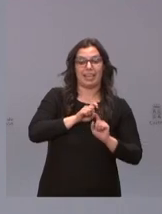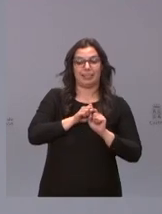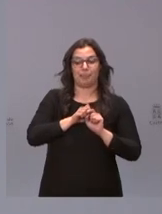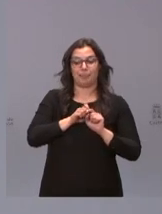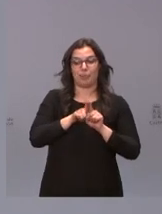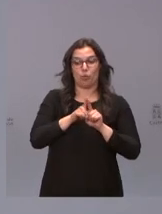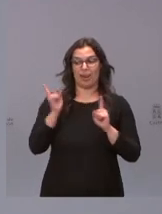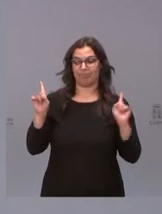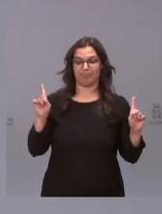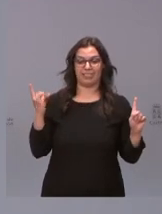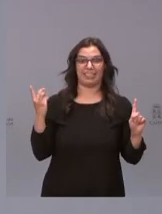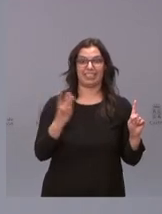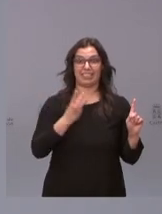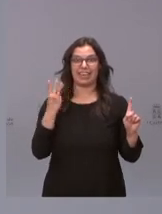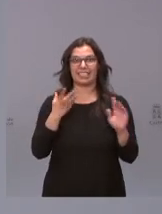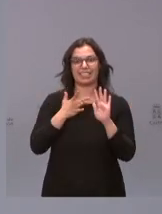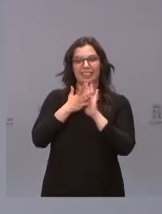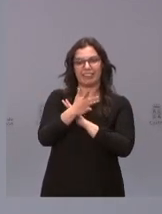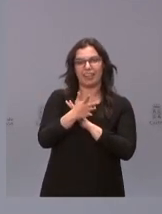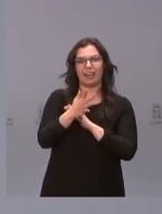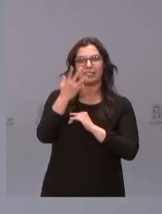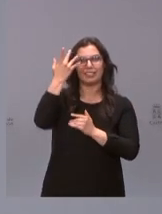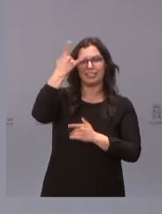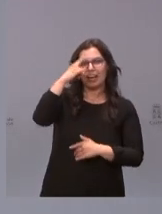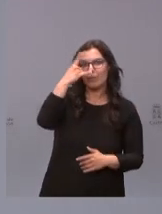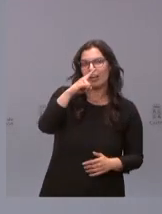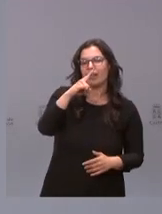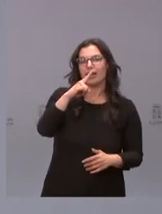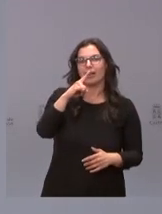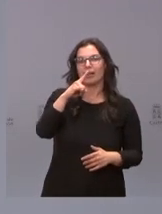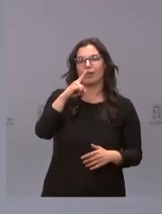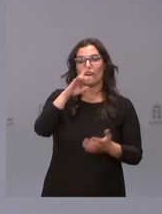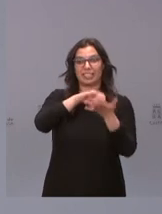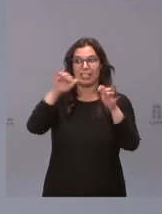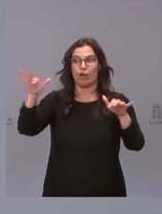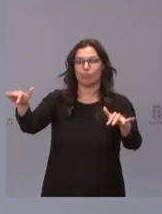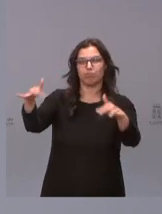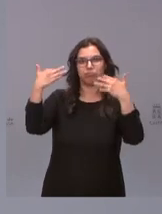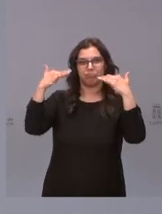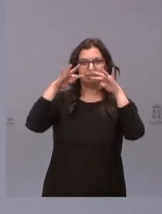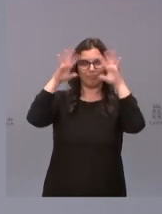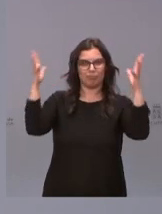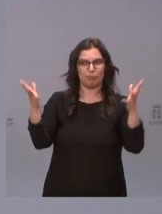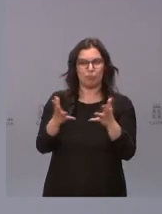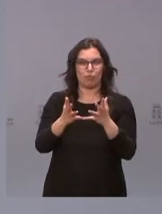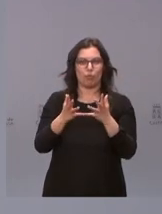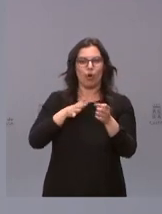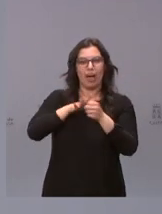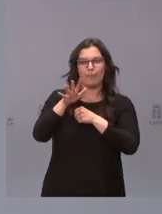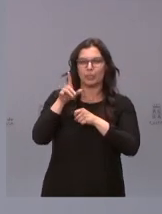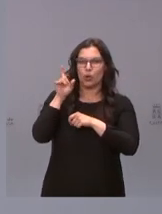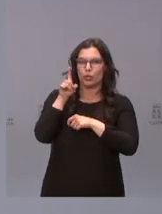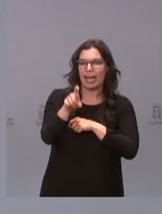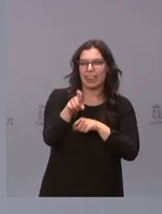a Salamanca a Castilla y León en el mundo más avanzado de la lucha contra el cáncer